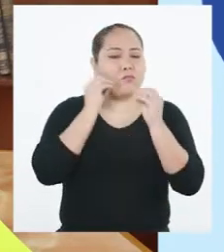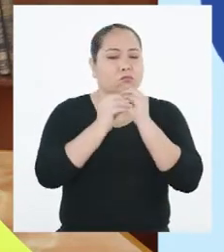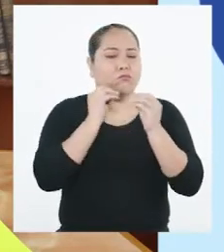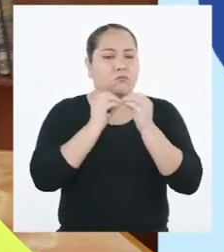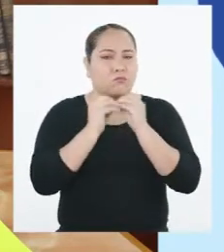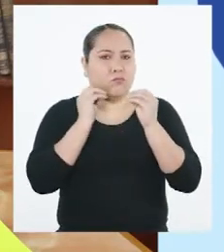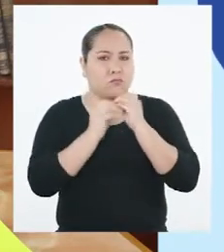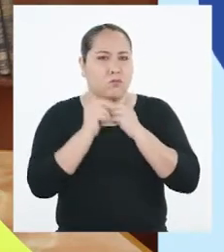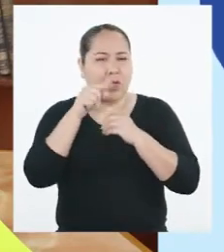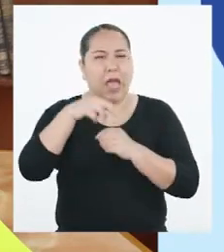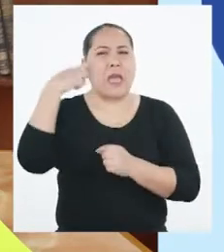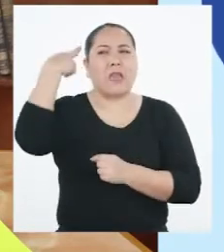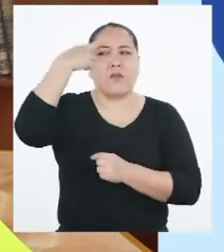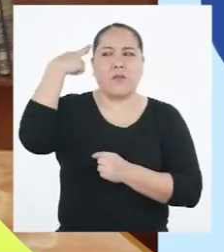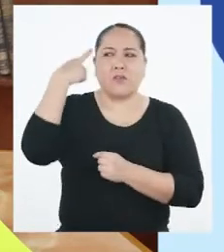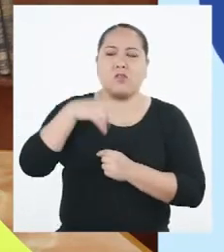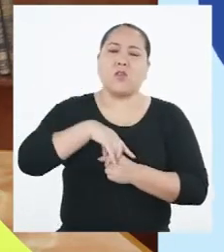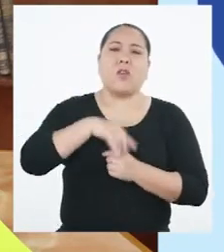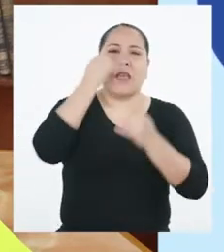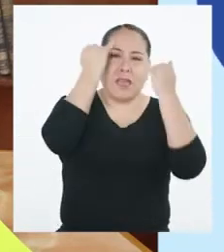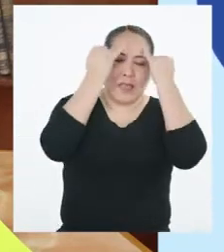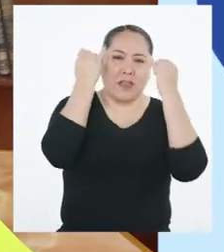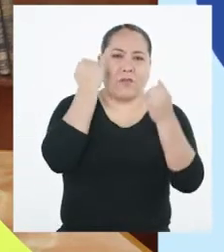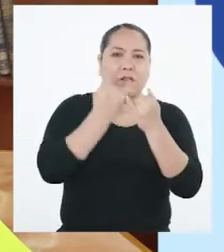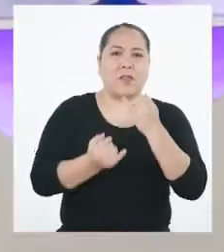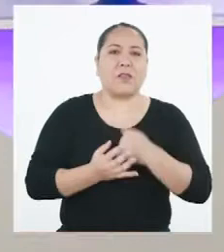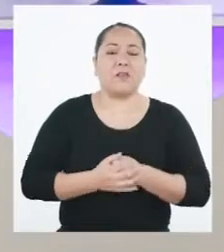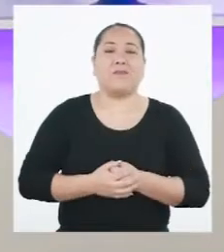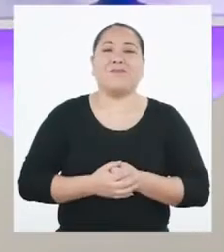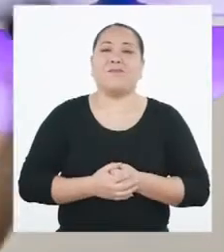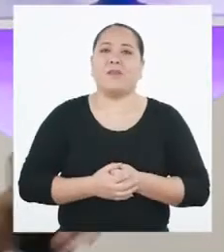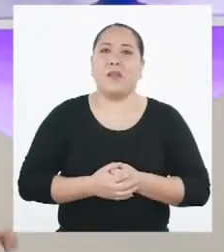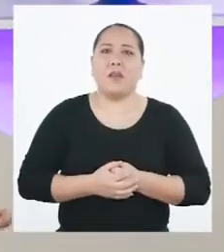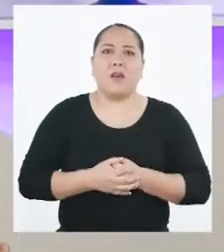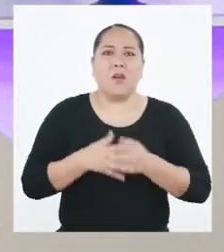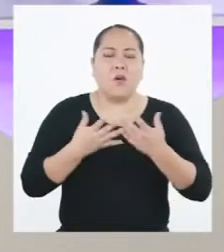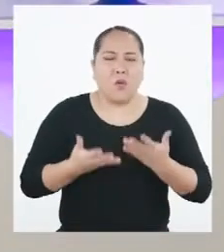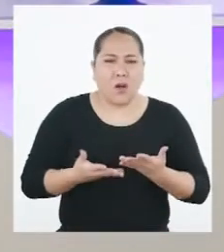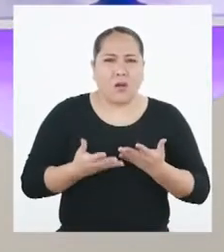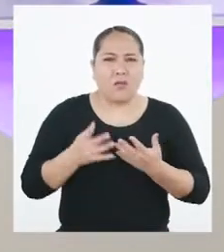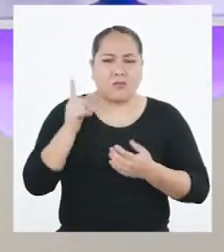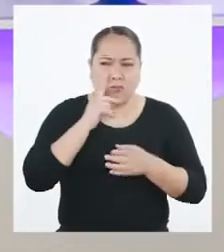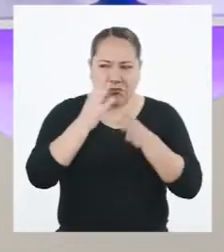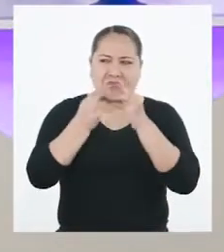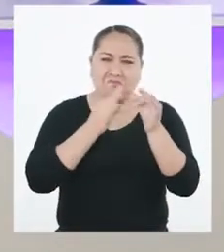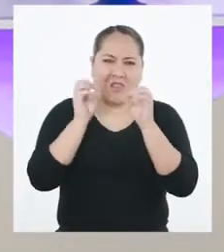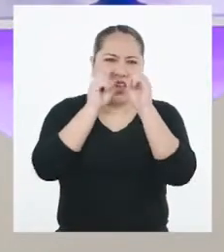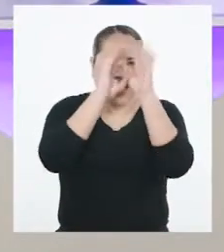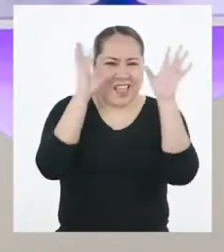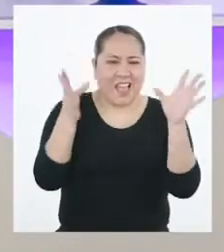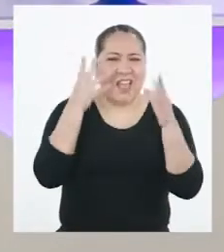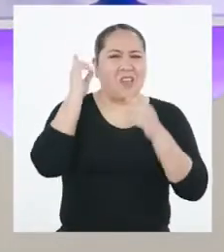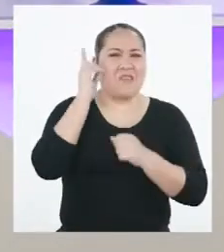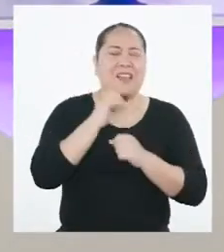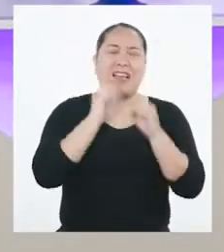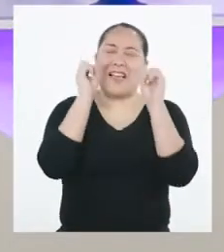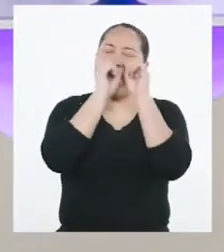retroalimentación, en la que se revisan las reflexiones y los comentarios realizados. No puede habernos explicado mejor, profesora.